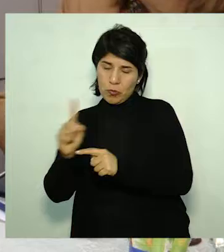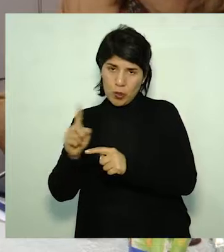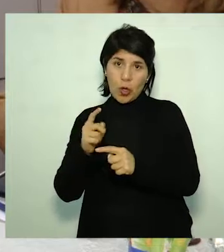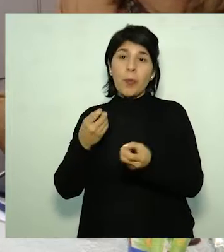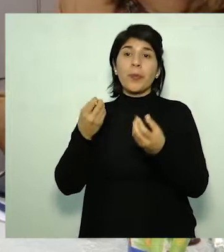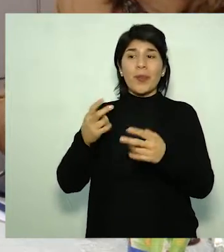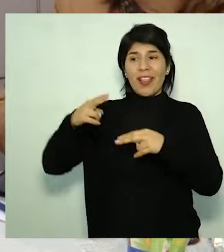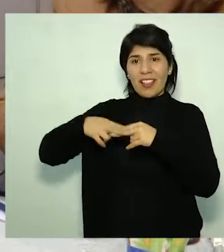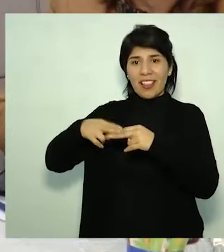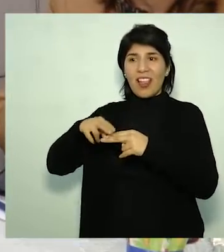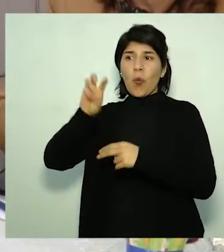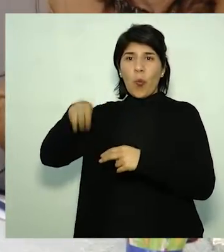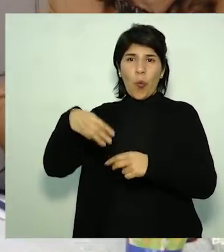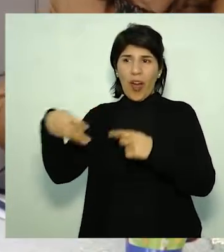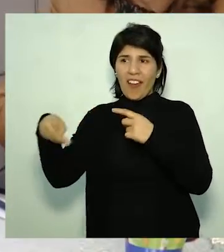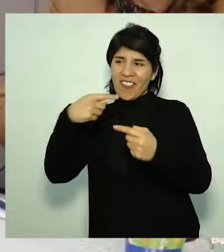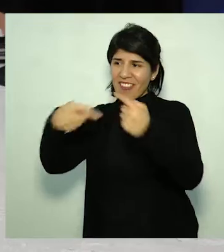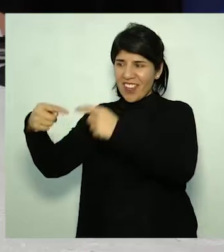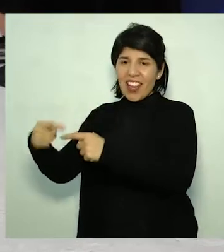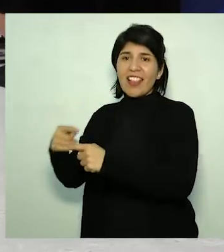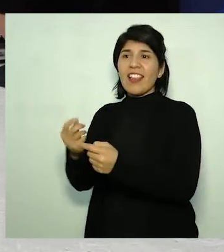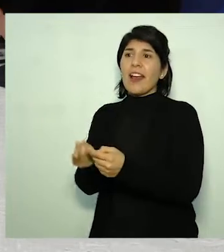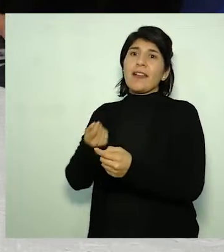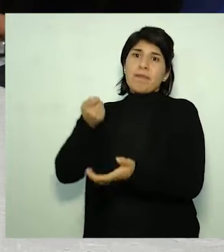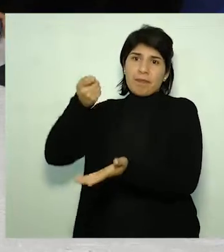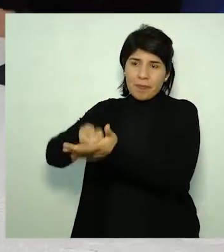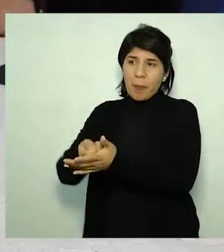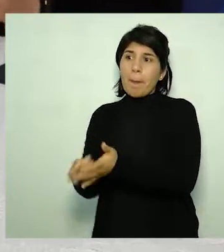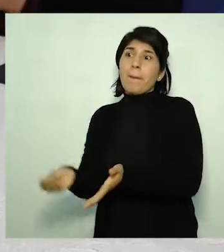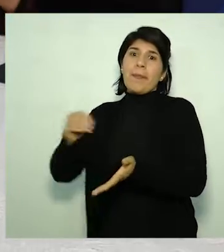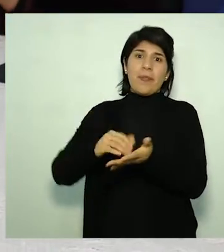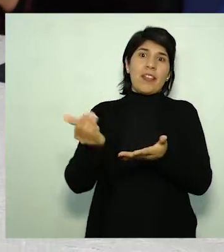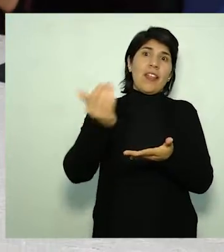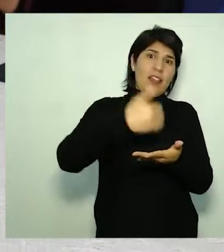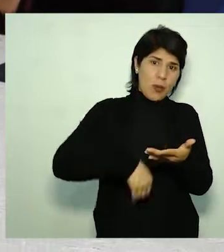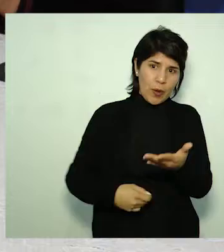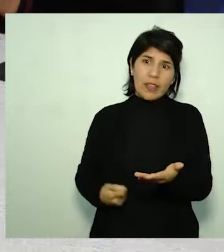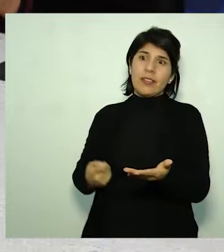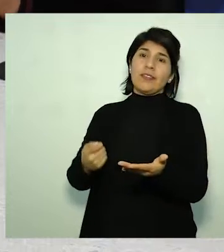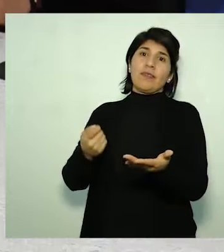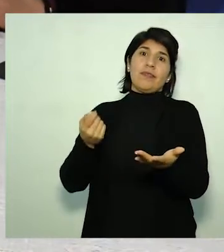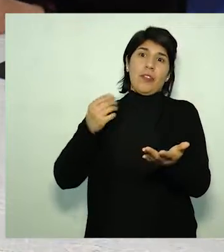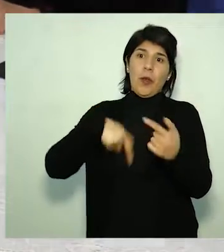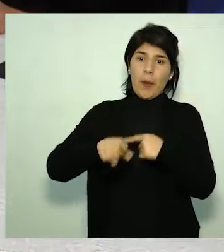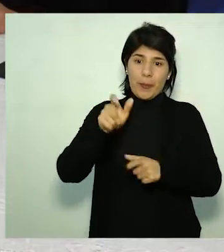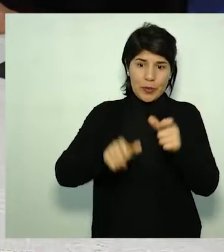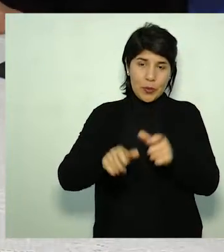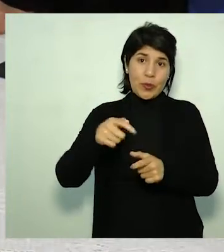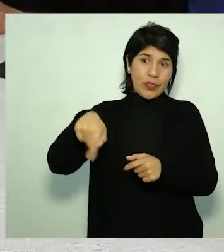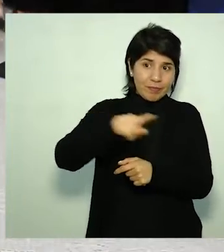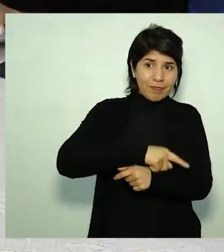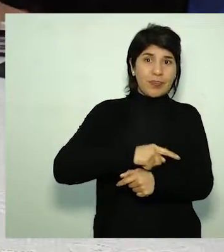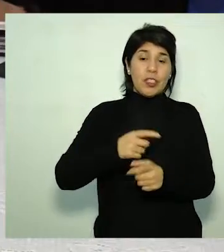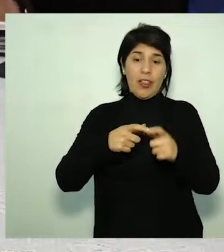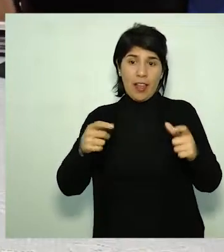Esto queremos dejarlo claro porque las plataformas de Internet llevan una comisión y bueno, encima, si hay que darle el descuento, que por supuesto se lo